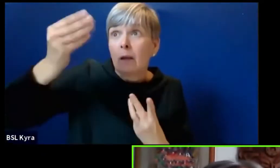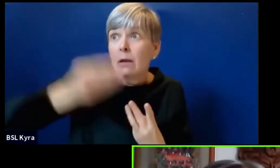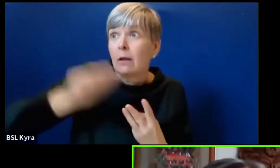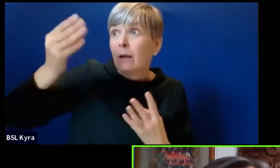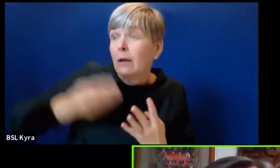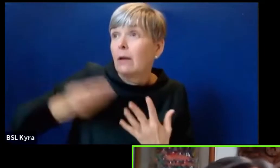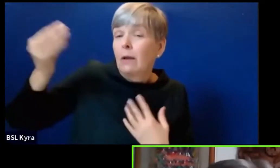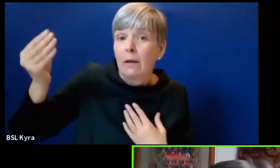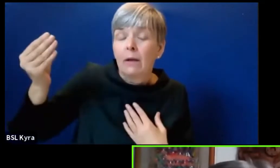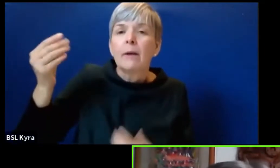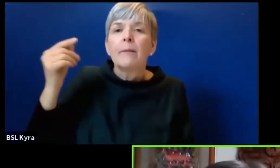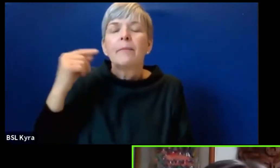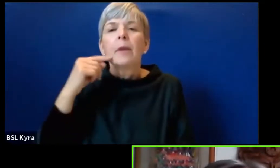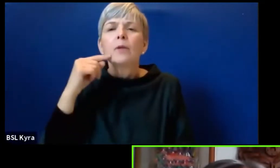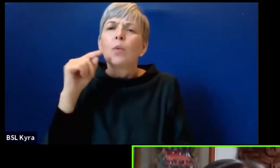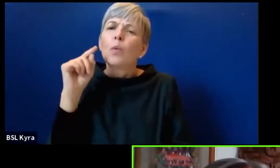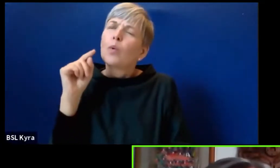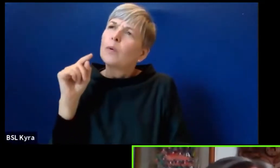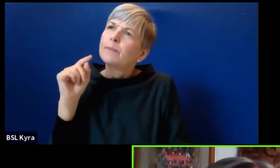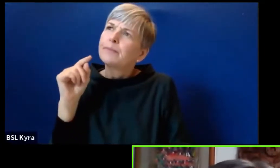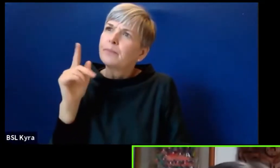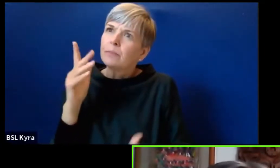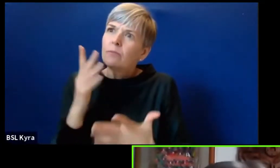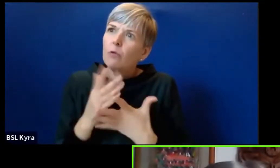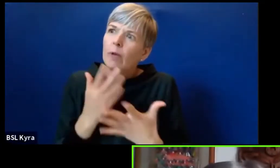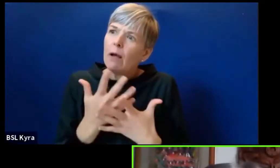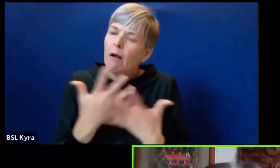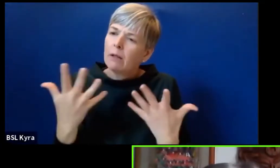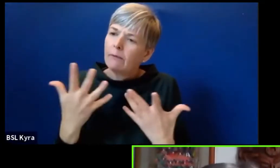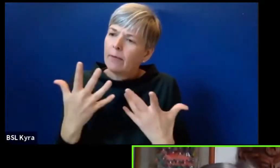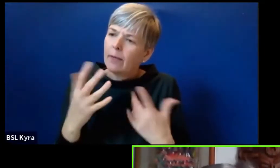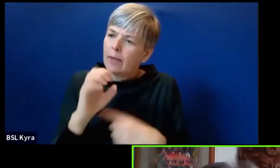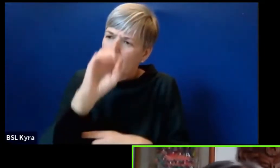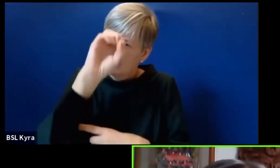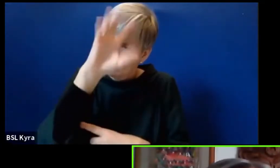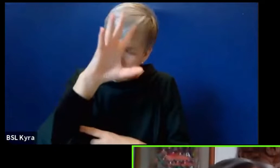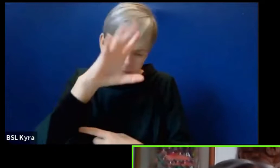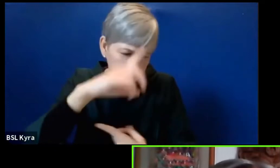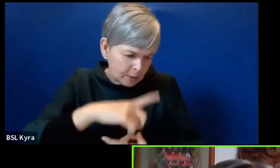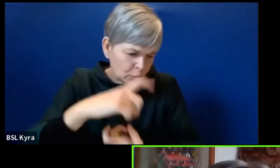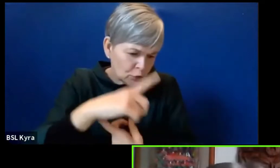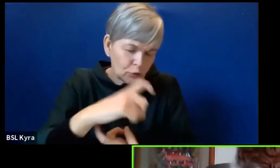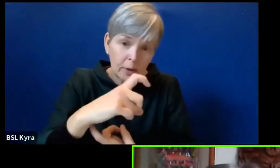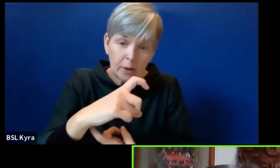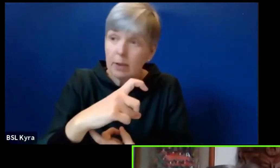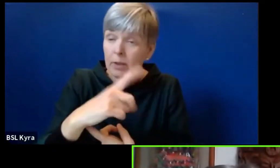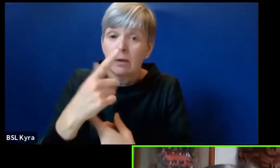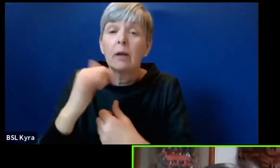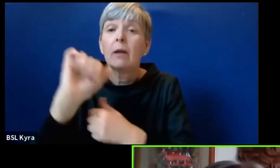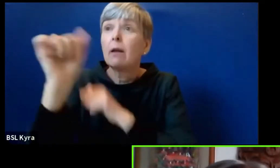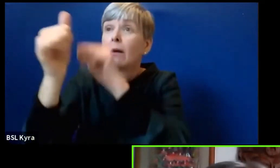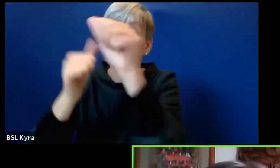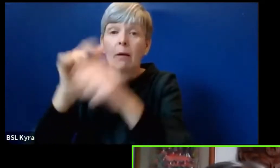Esto está significando nuevos impactos, se profundizan los que ya conocíamos, nuevas formas de despojo,